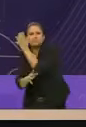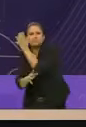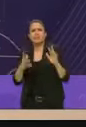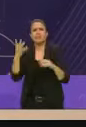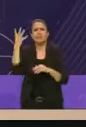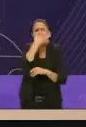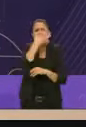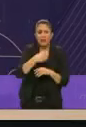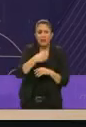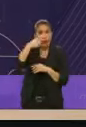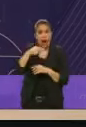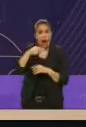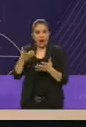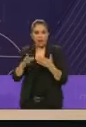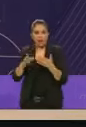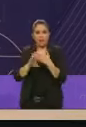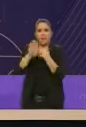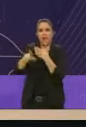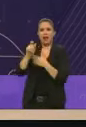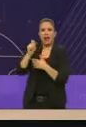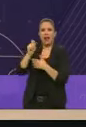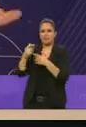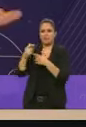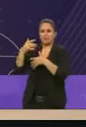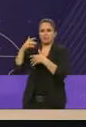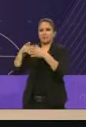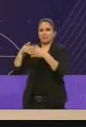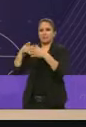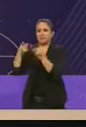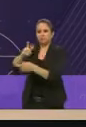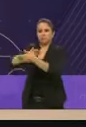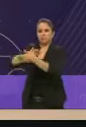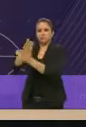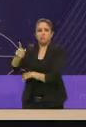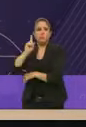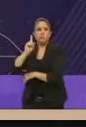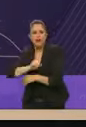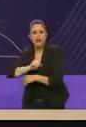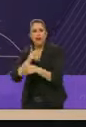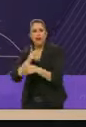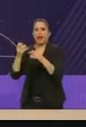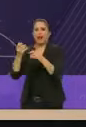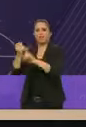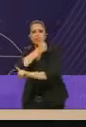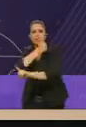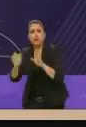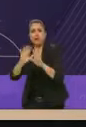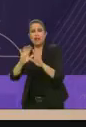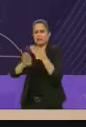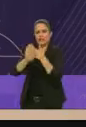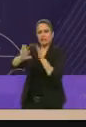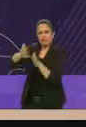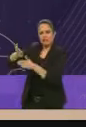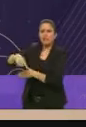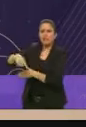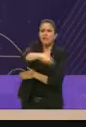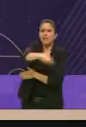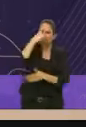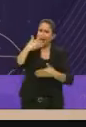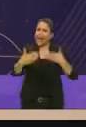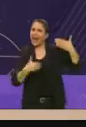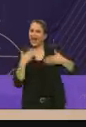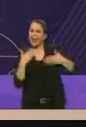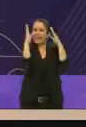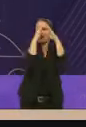justamente la violencia de género, gran diversidad de juegos infantiles y todo gratuito. Y